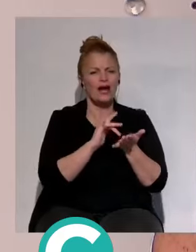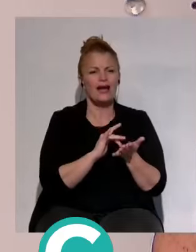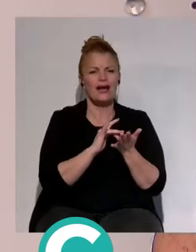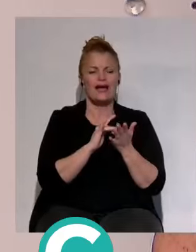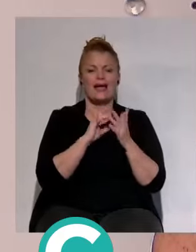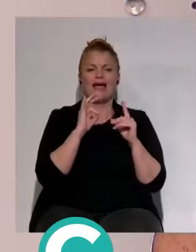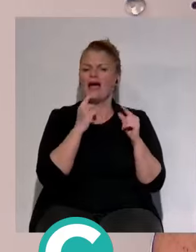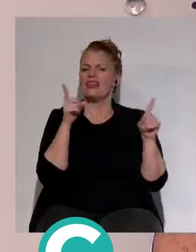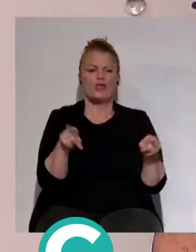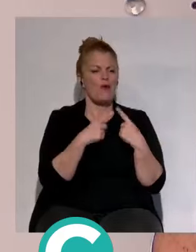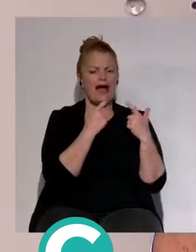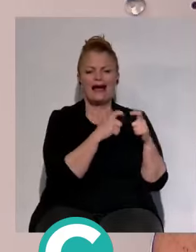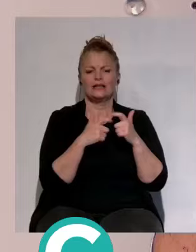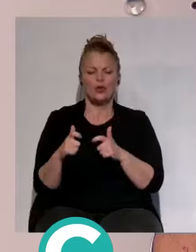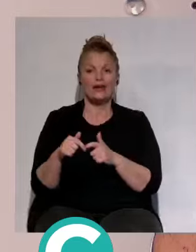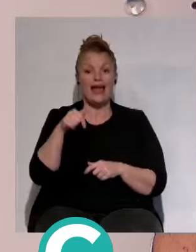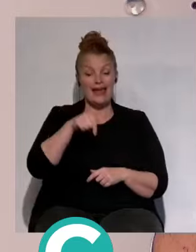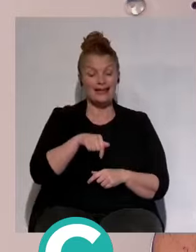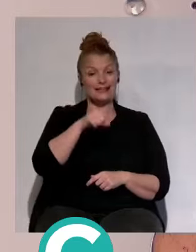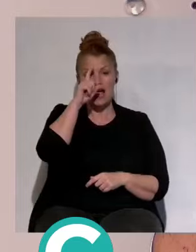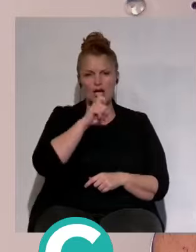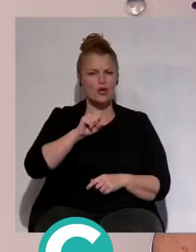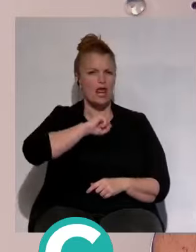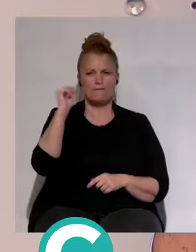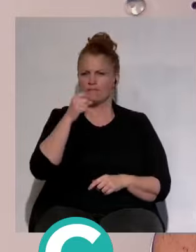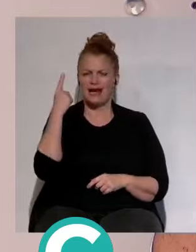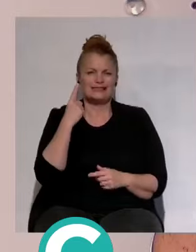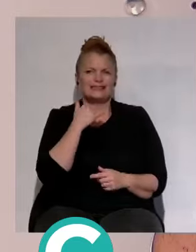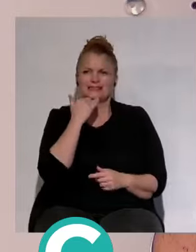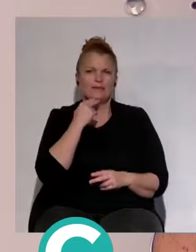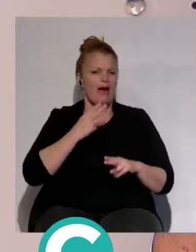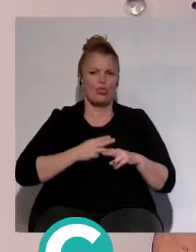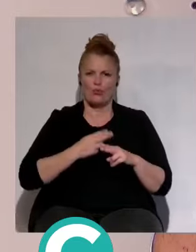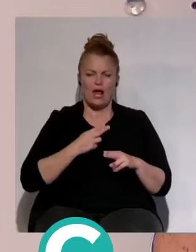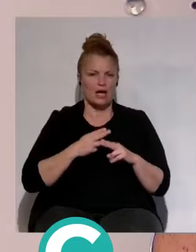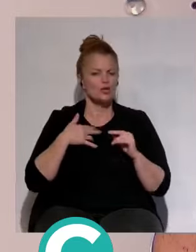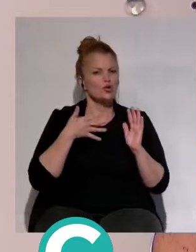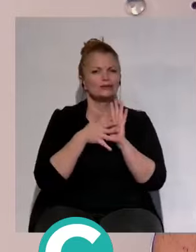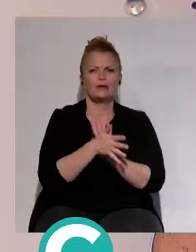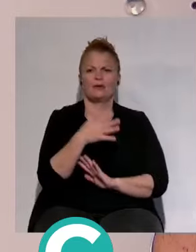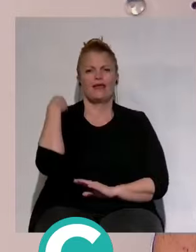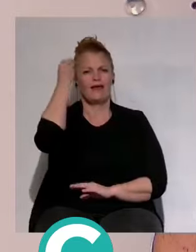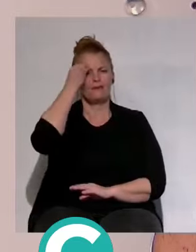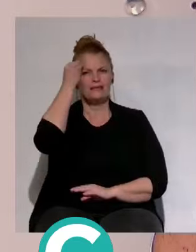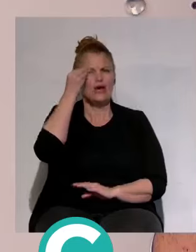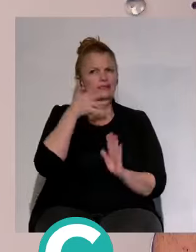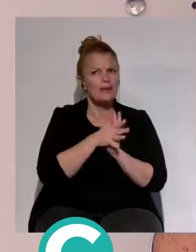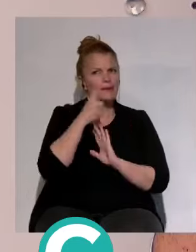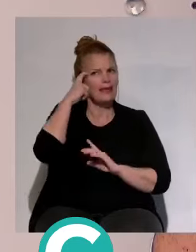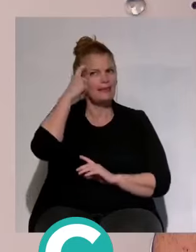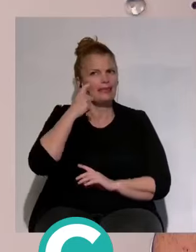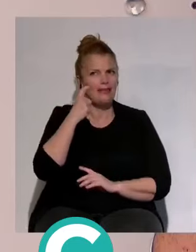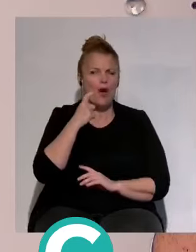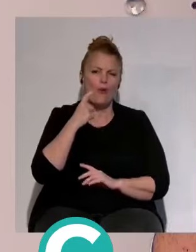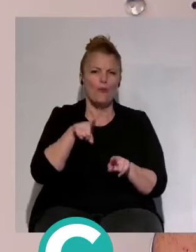categorías, para mí ha sido una de las más duras, porque aunque siempre, yo siempre he procurado tener ese optimismo